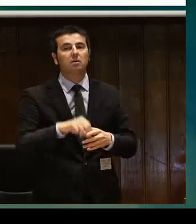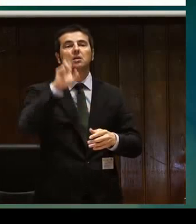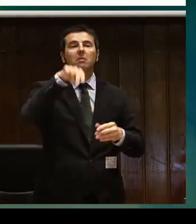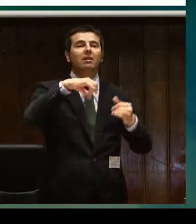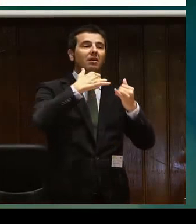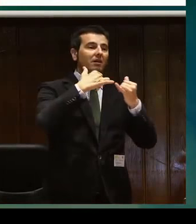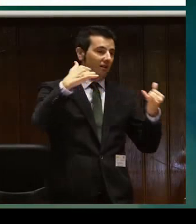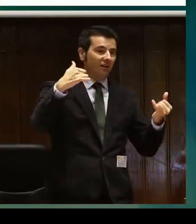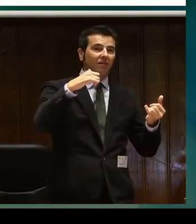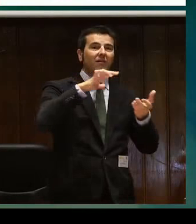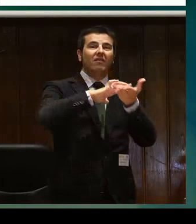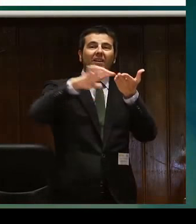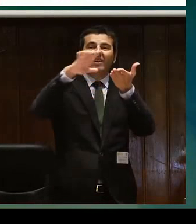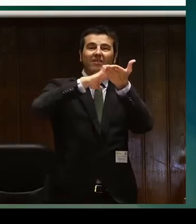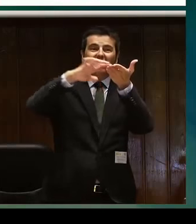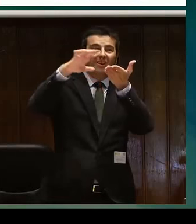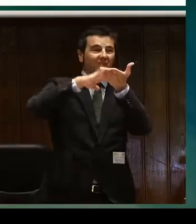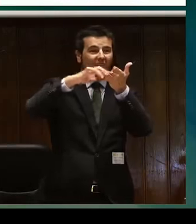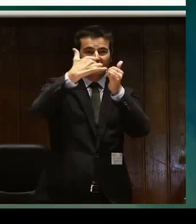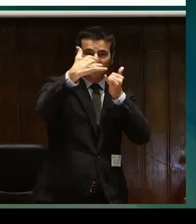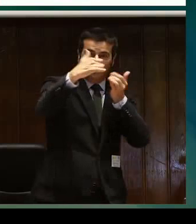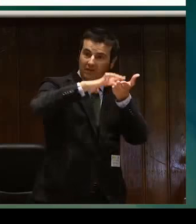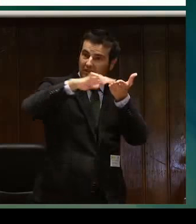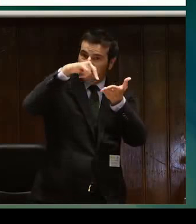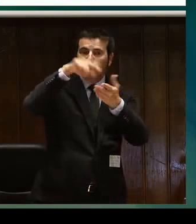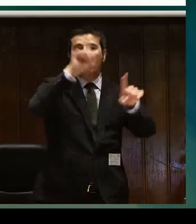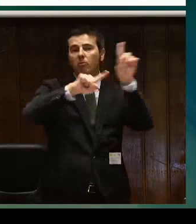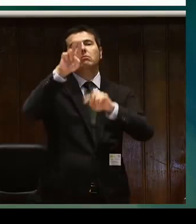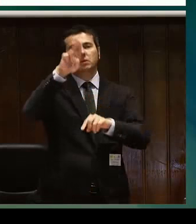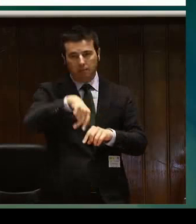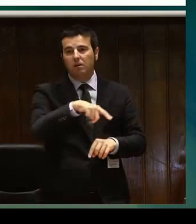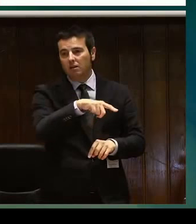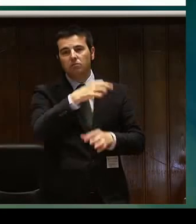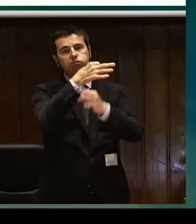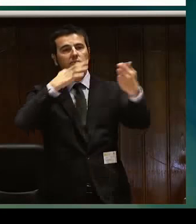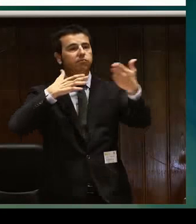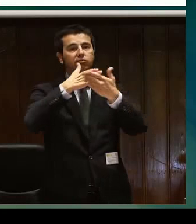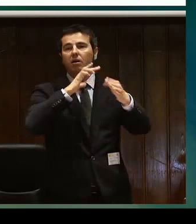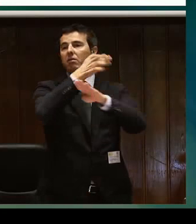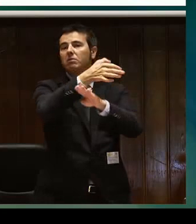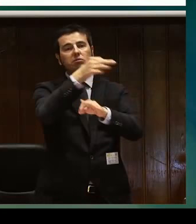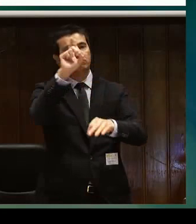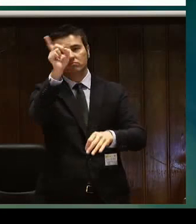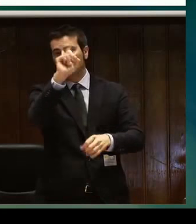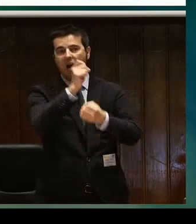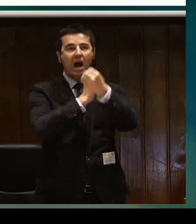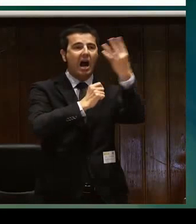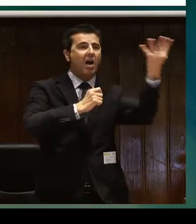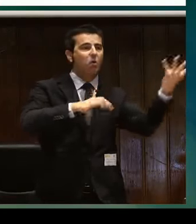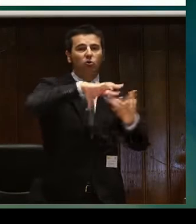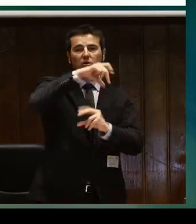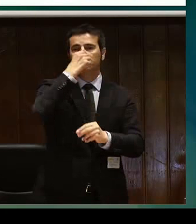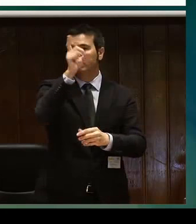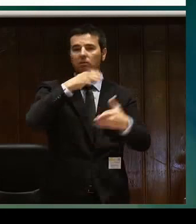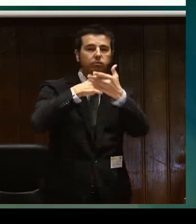y haya buen contraste para que esté completamente adaptado. La línea Braille, por ejemplo, también da problemas de